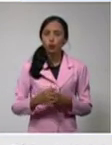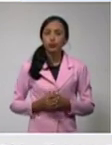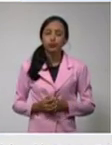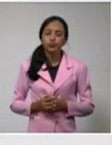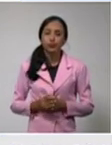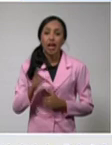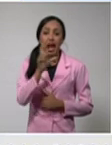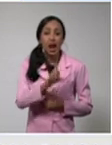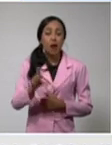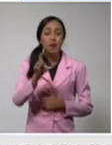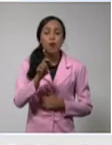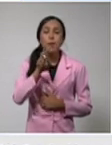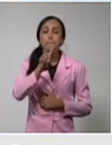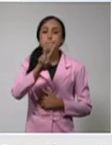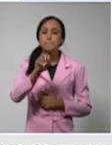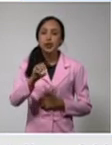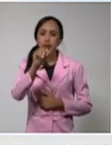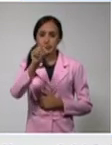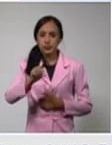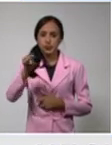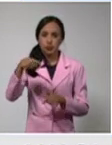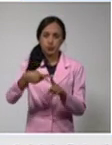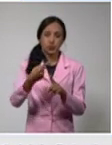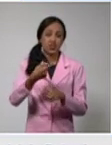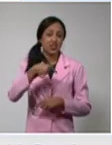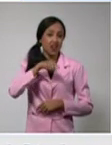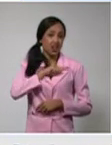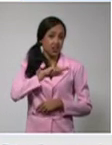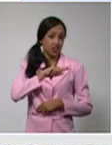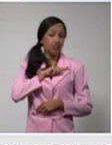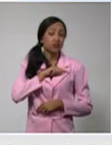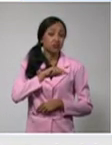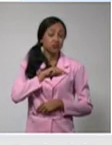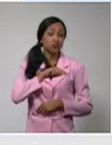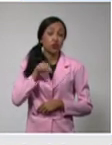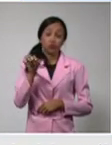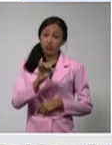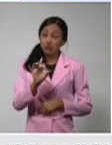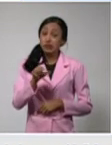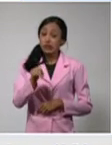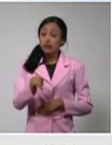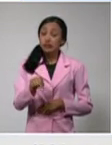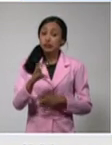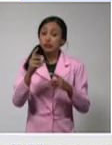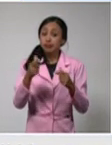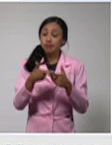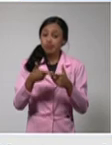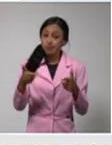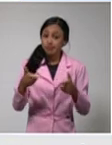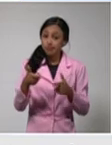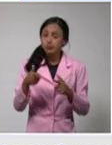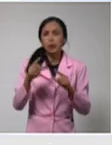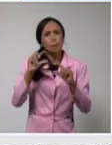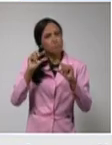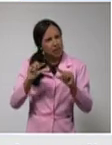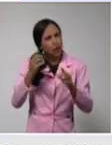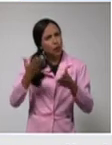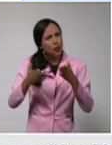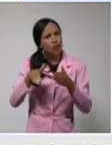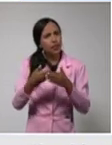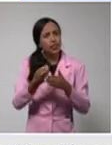con 20 casos confirmados ayer, una cifra todavía elevada, discretamente inferior al día anterior.